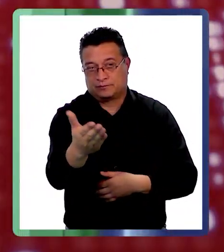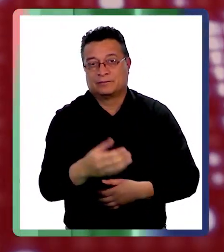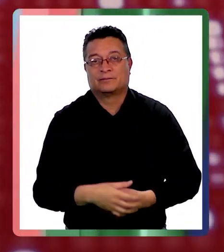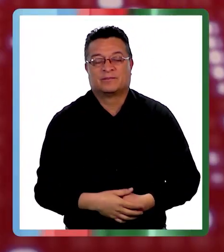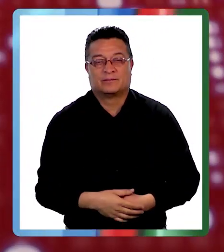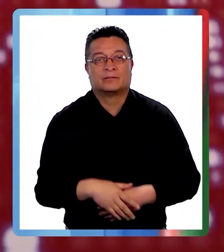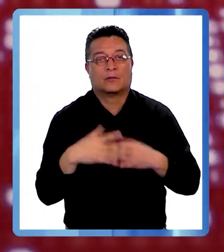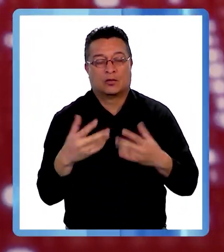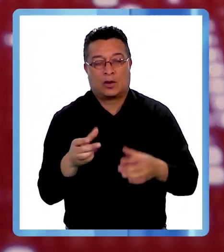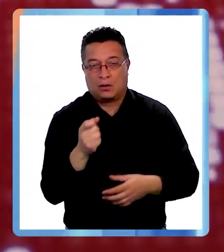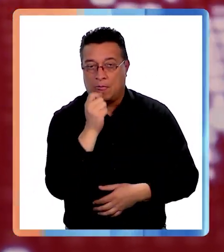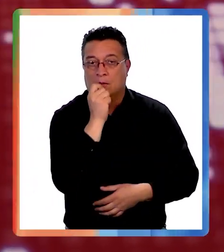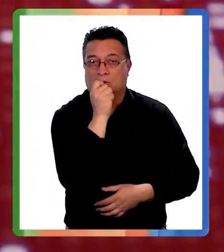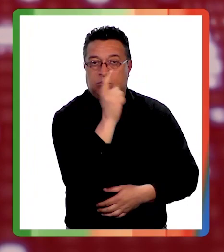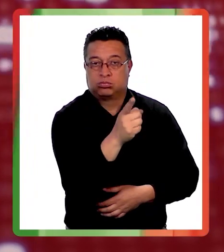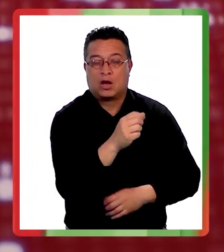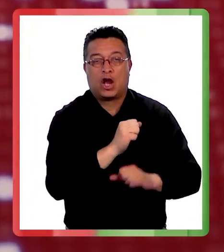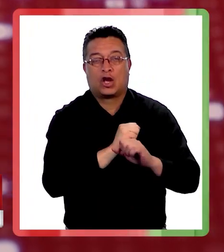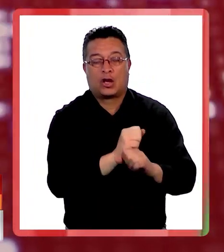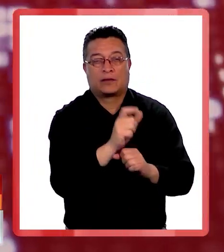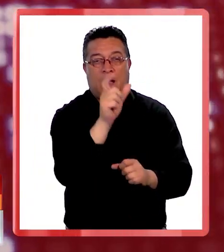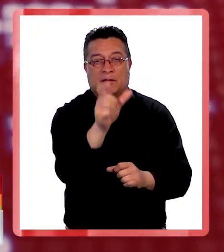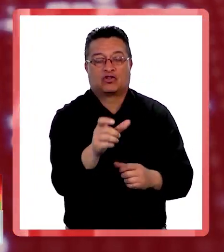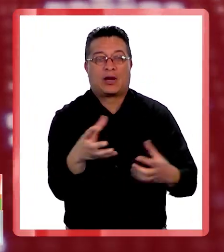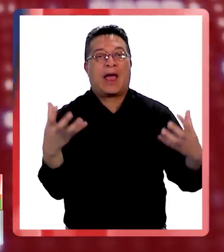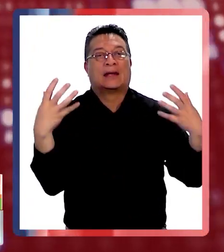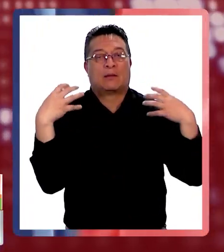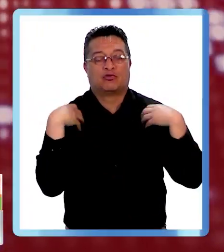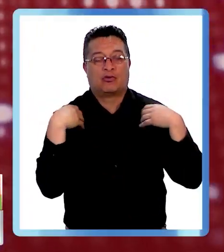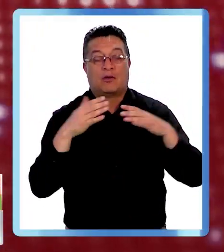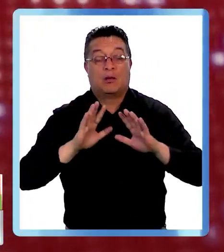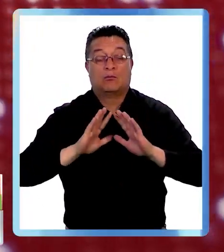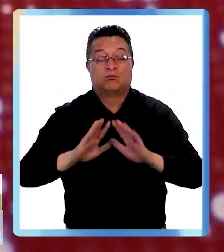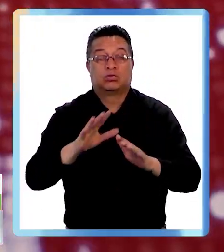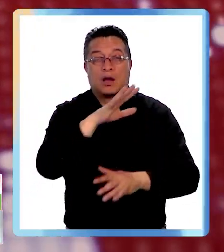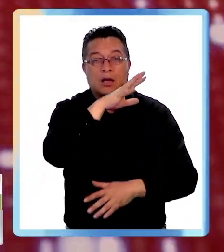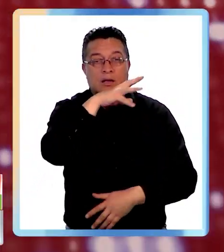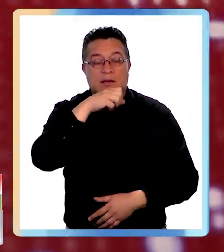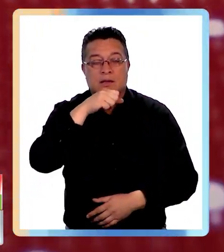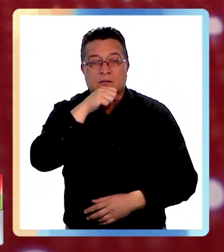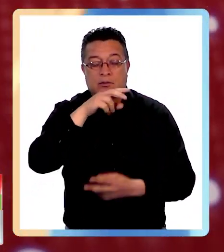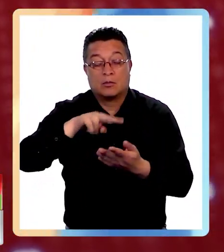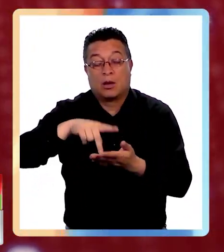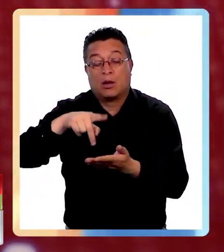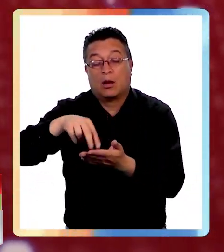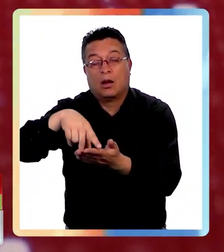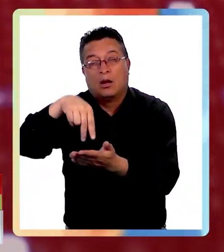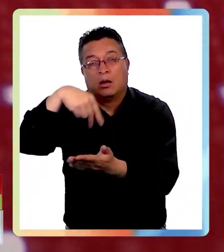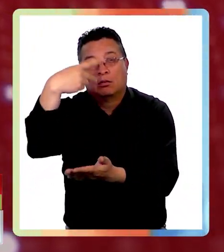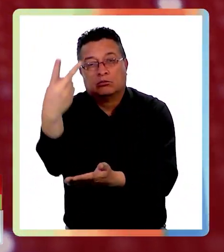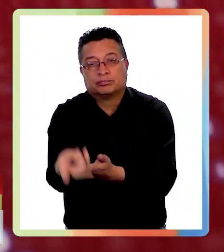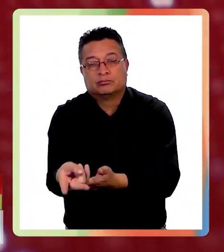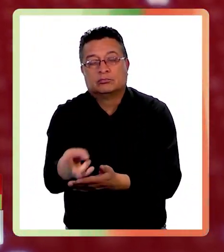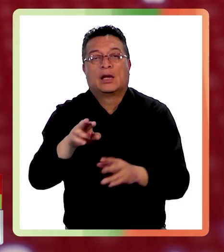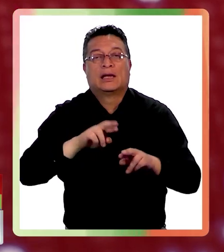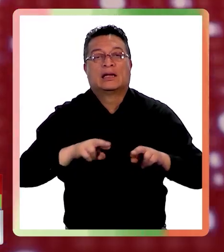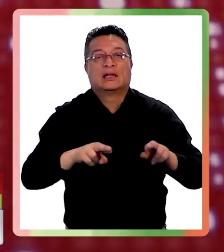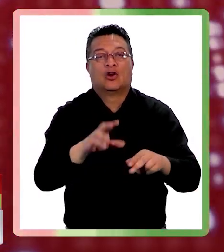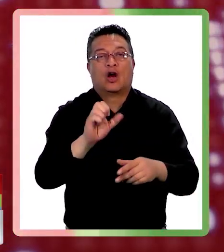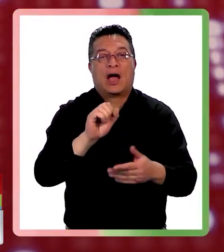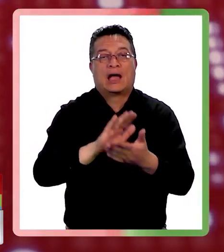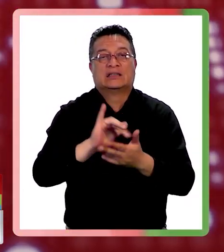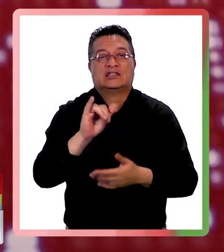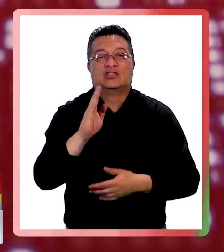Se presentará una querella contra la persona responsable de empujar al adulto mayor el que lamentablemente cayó al río Archibueno